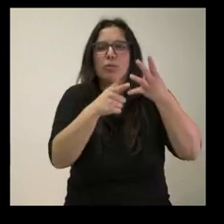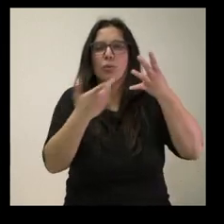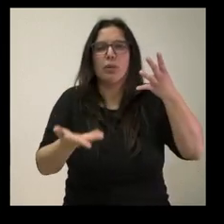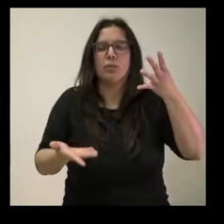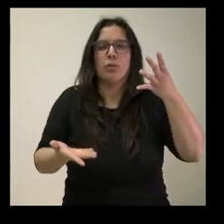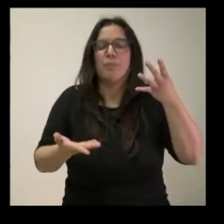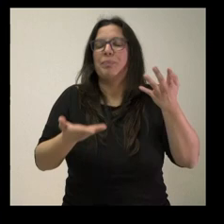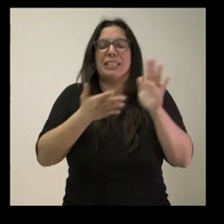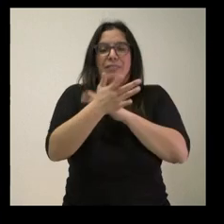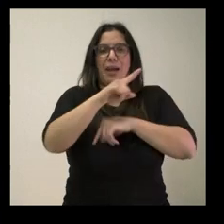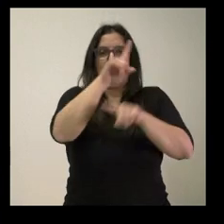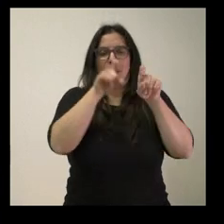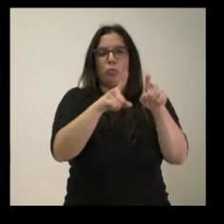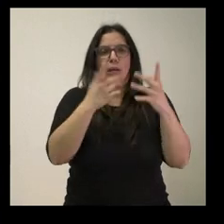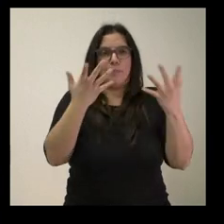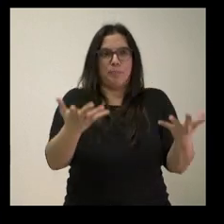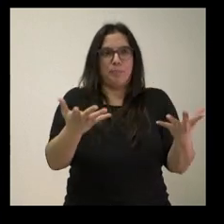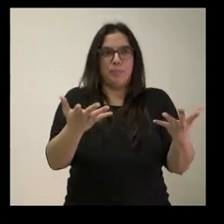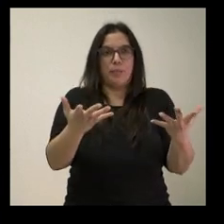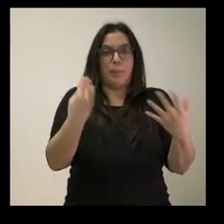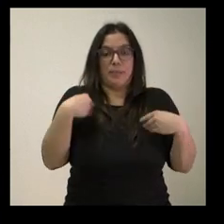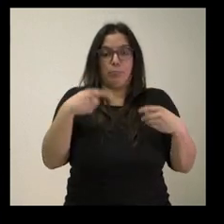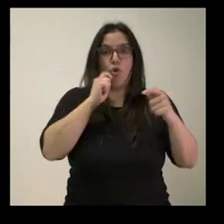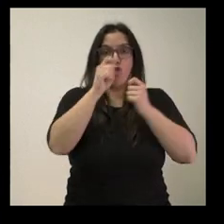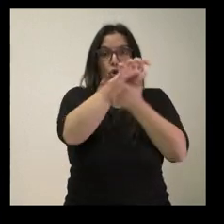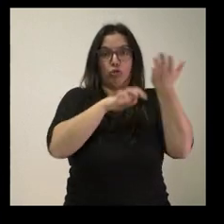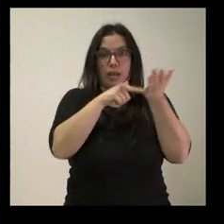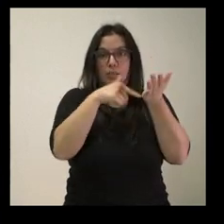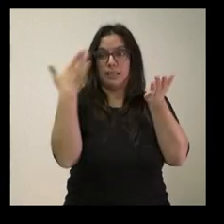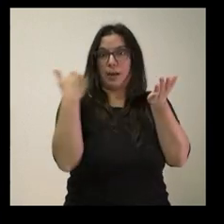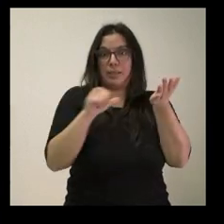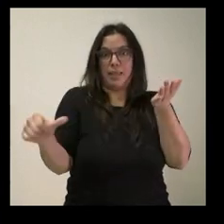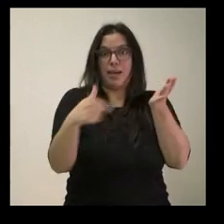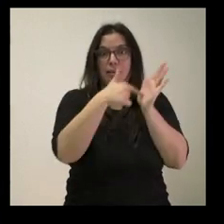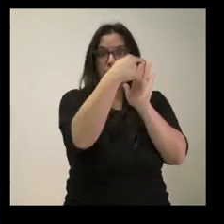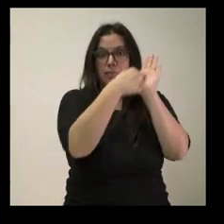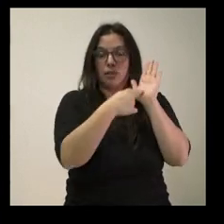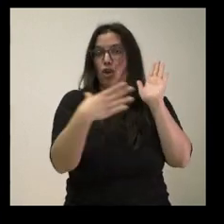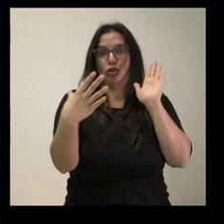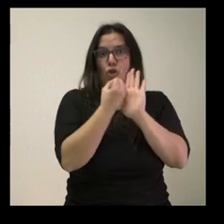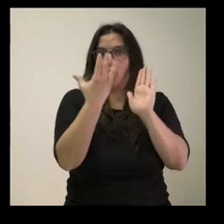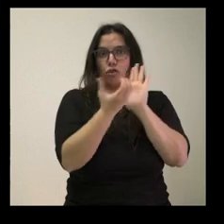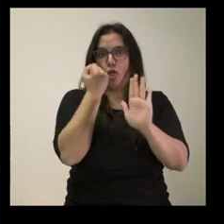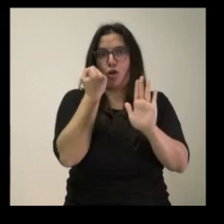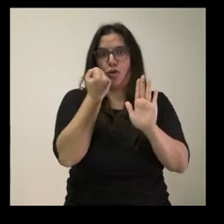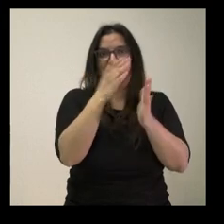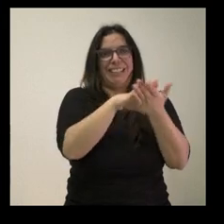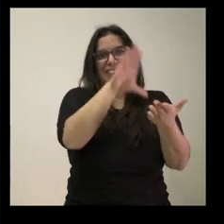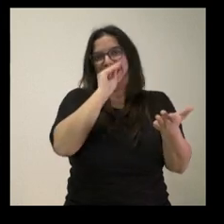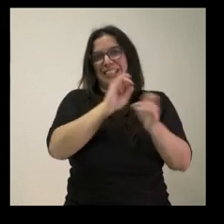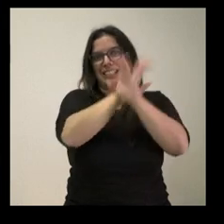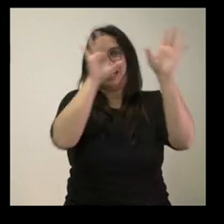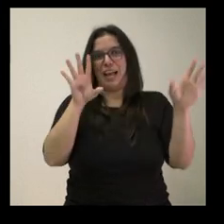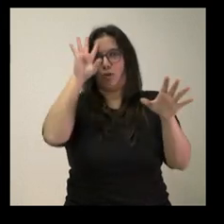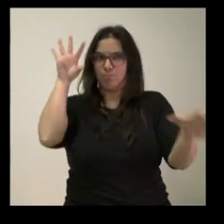Lo que le quiero transmitir es que todo lo que viene en esta nota de prensa está orientado al ámbito de la